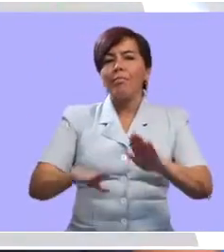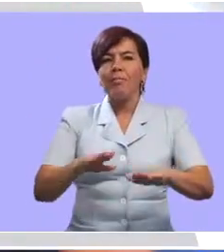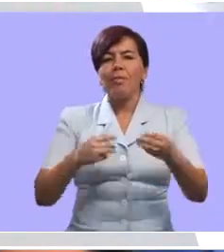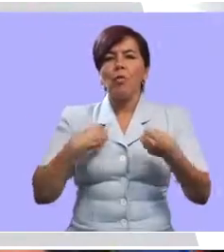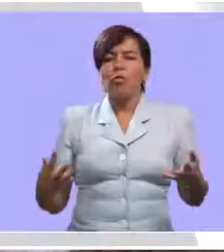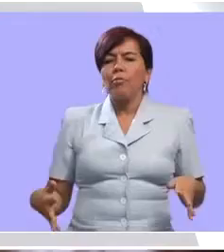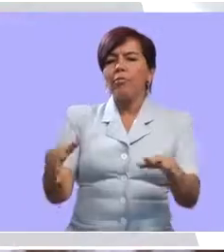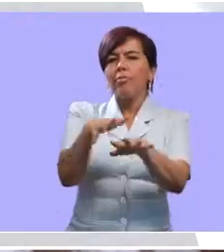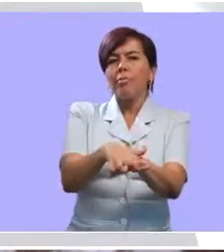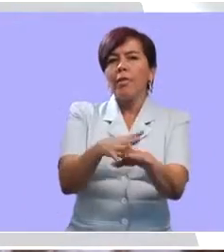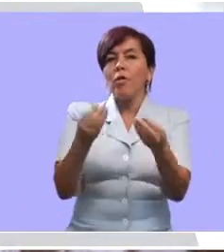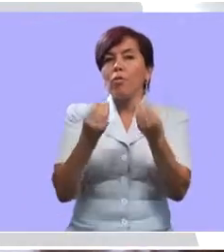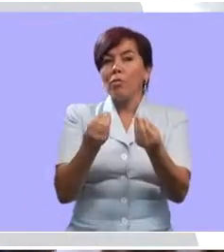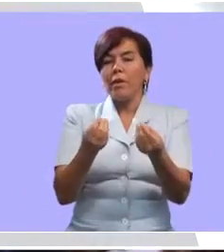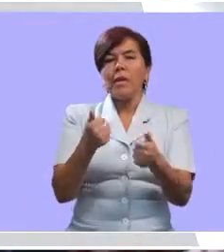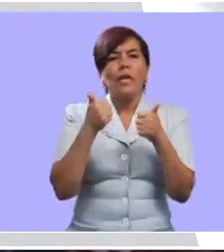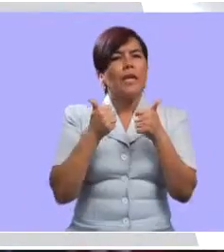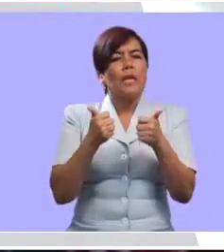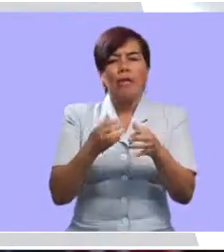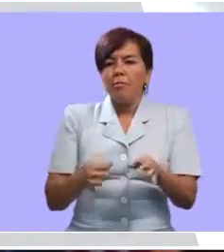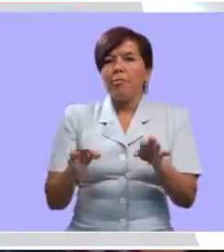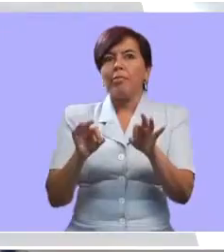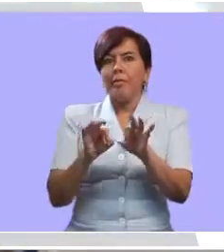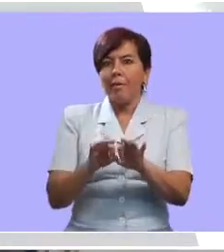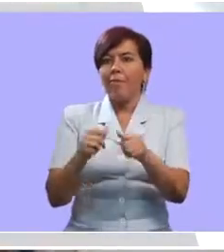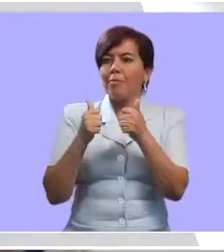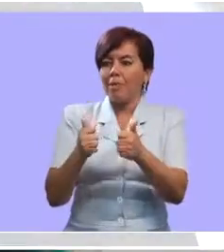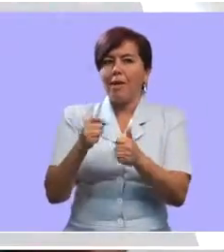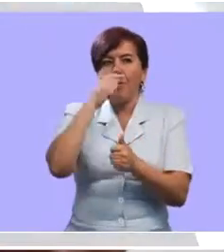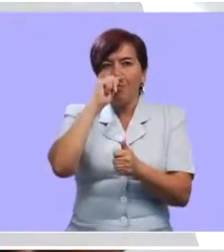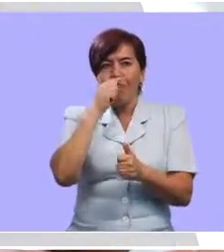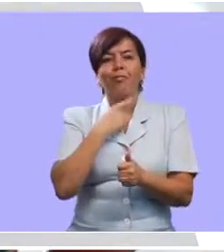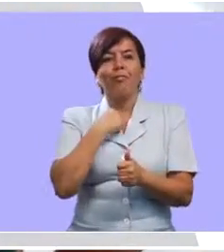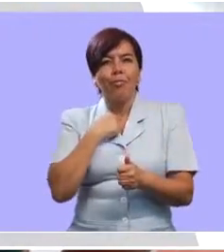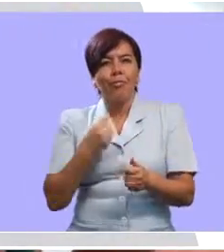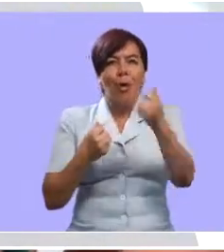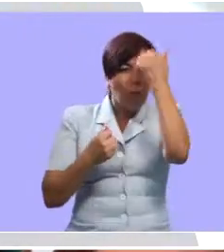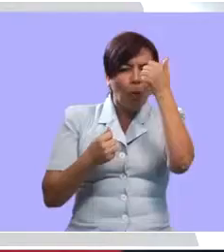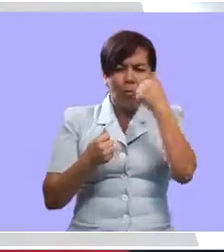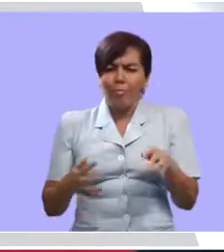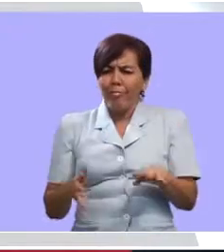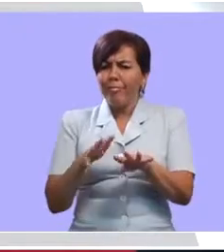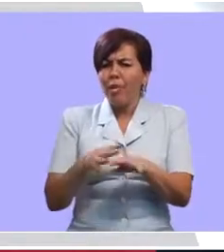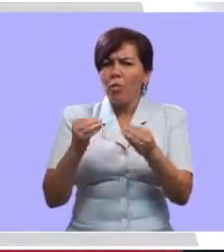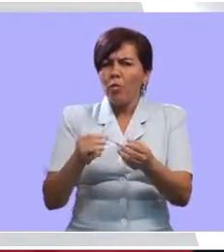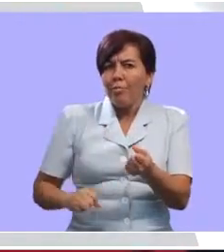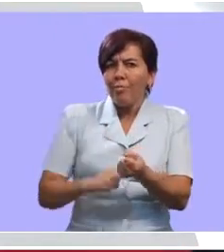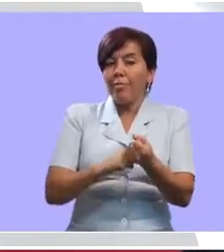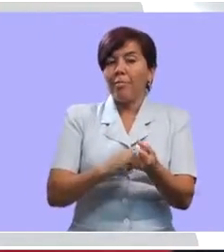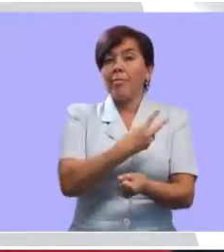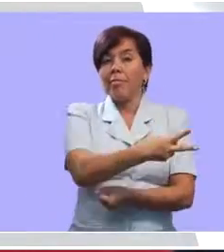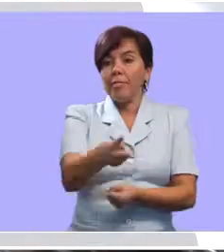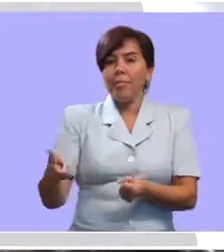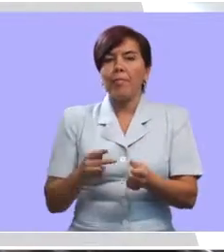un ritmo. Quisimos fusionar esas dos partes y realmente tuvimos muy buena acogida con los niños, con con los profesores, con las personas